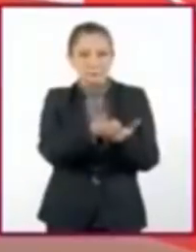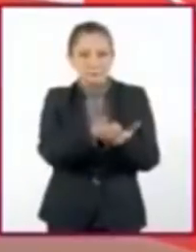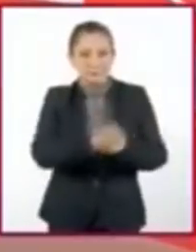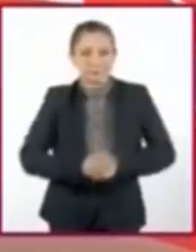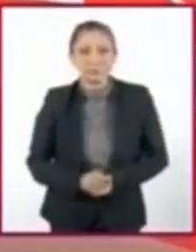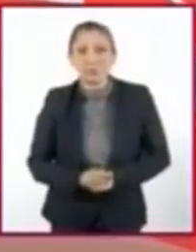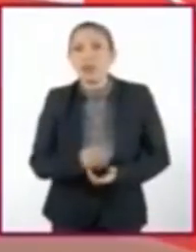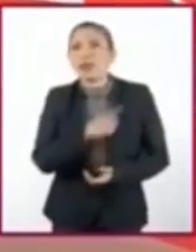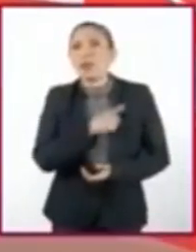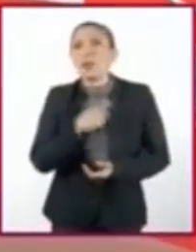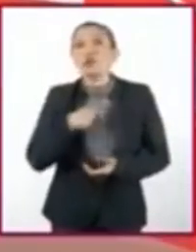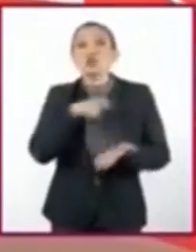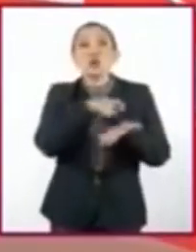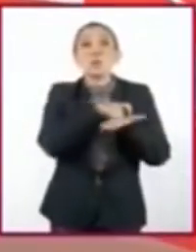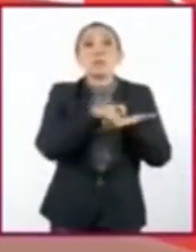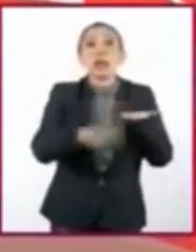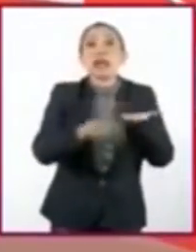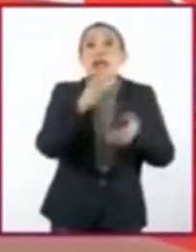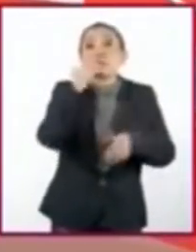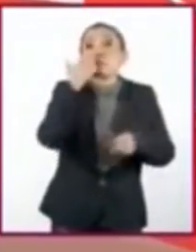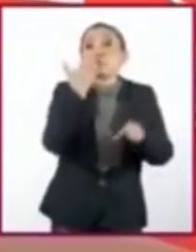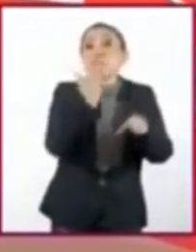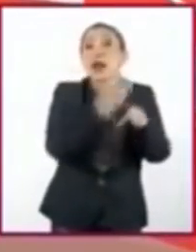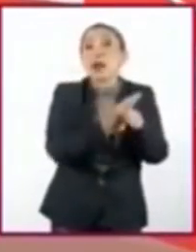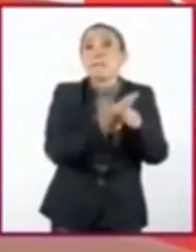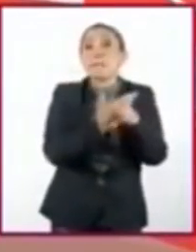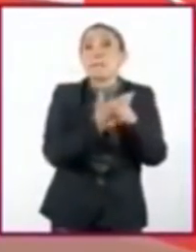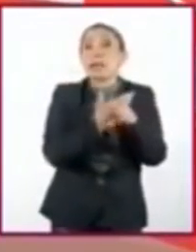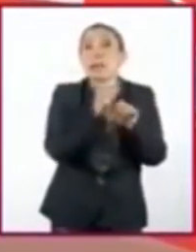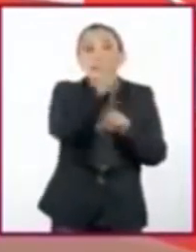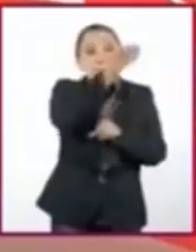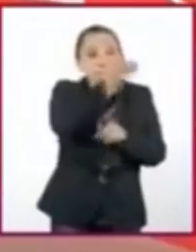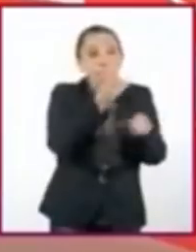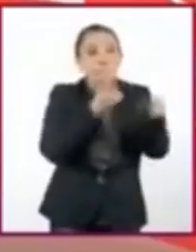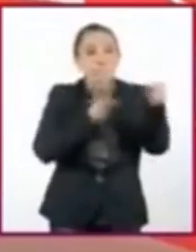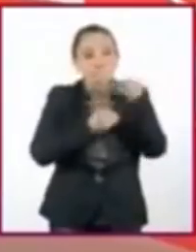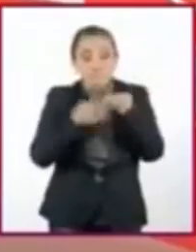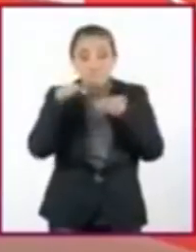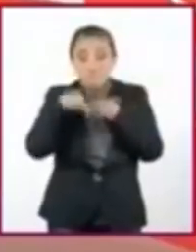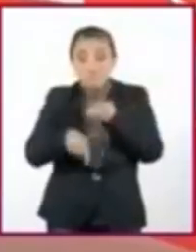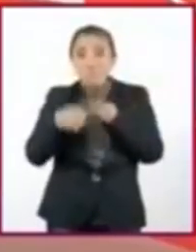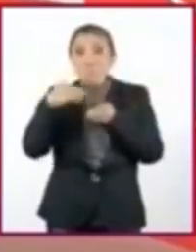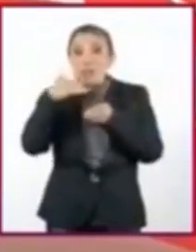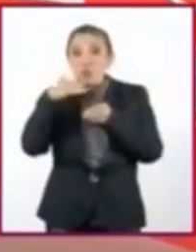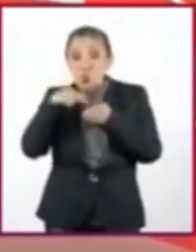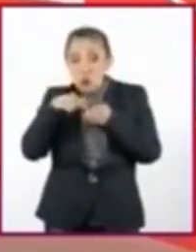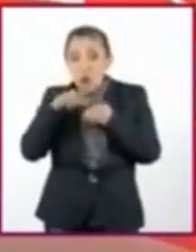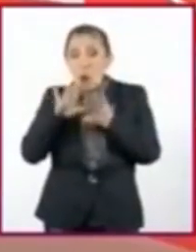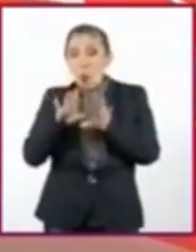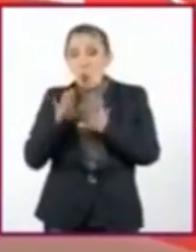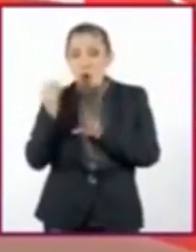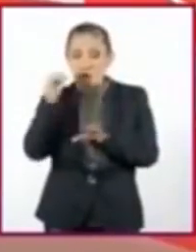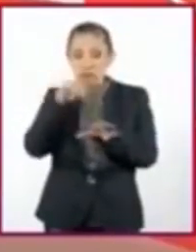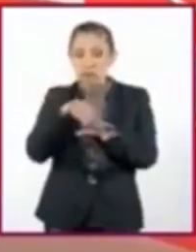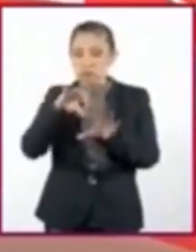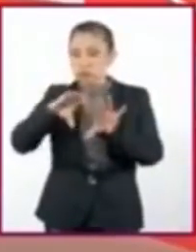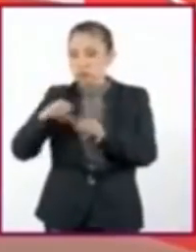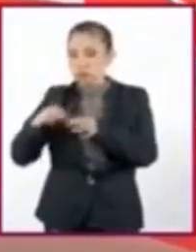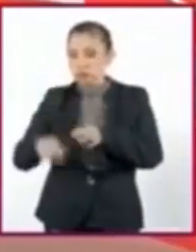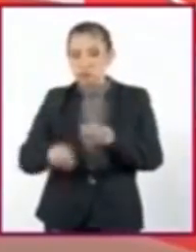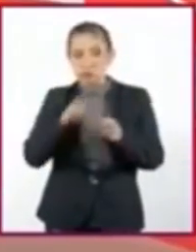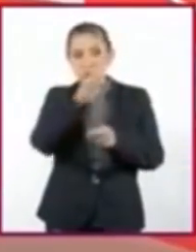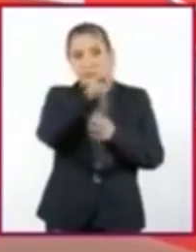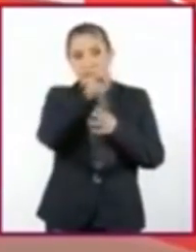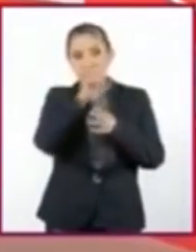Seamos consumidores responsables y demos un manejo adecuado a los residuos. Apóyense en las R's.